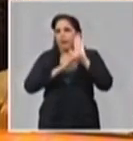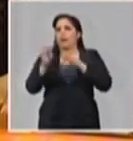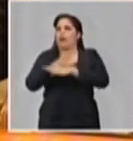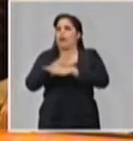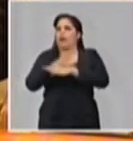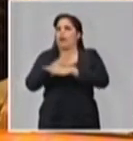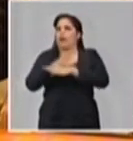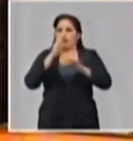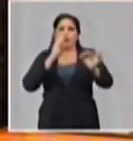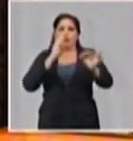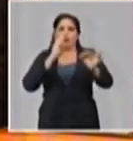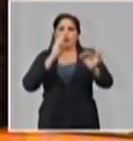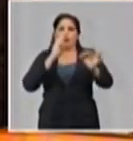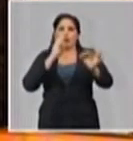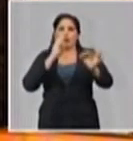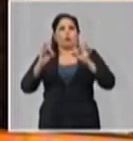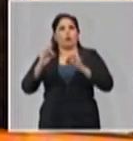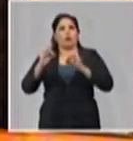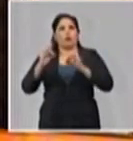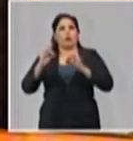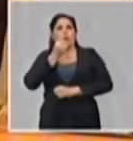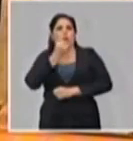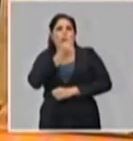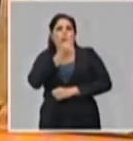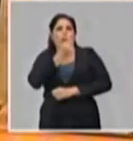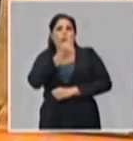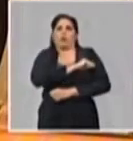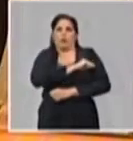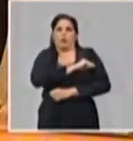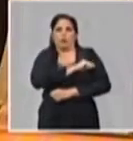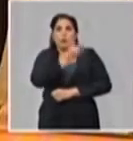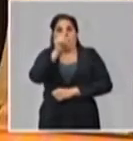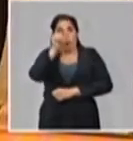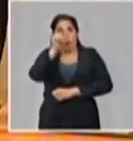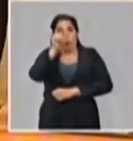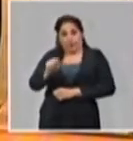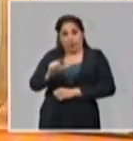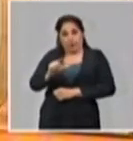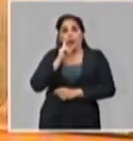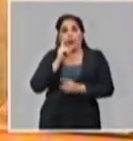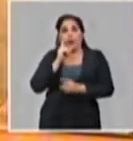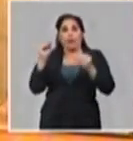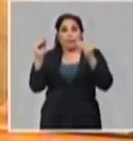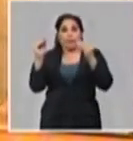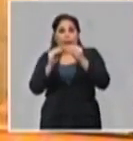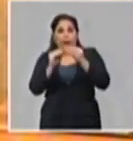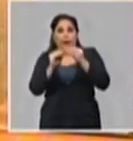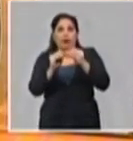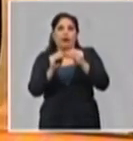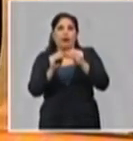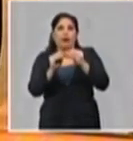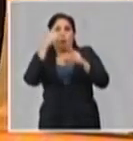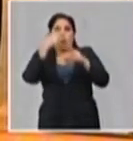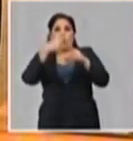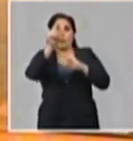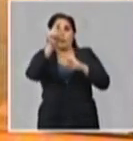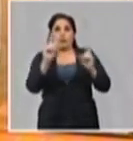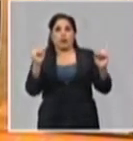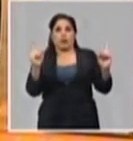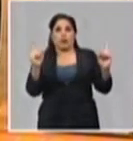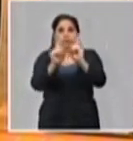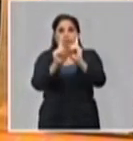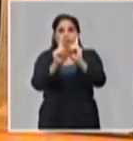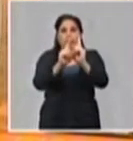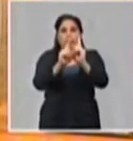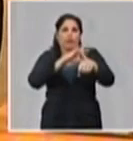orden de la protección puede hacer la población. Una persona puede contagiar el COVID por contacto con otra persona que está afectada